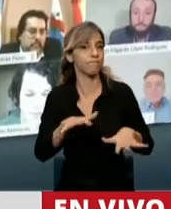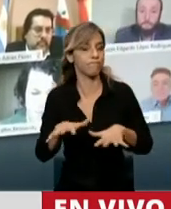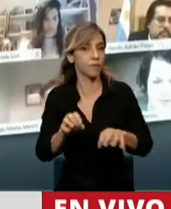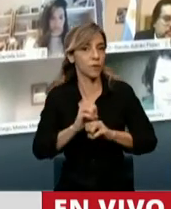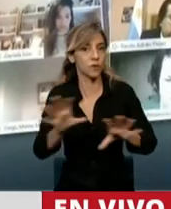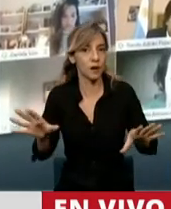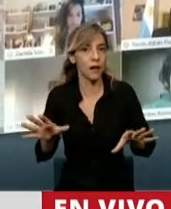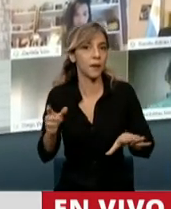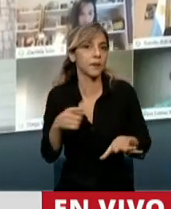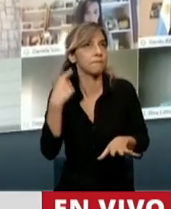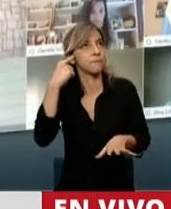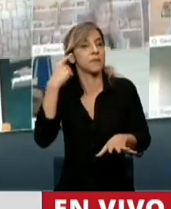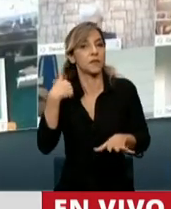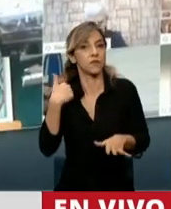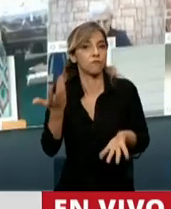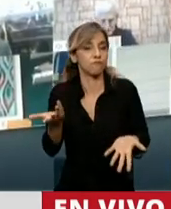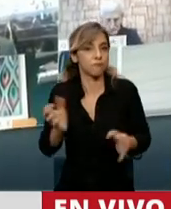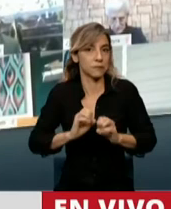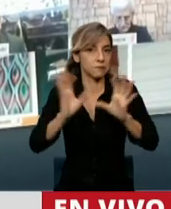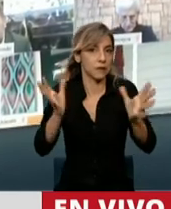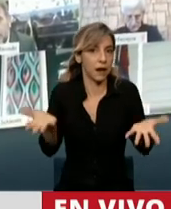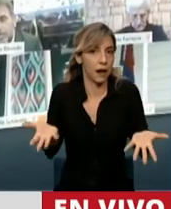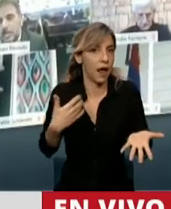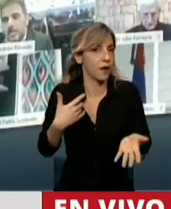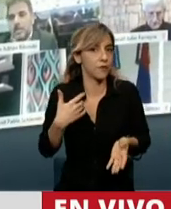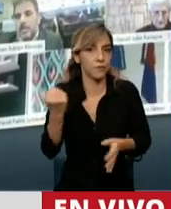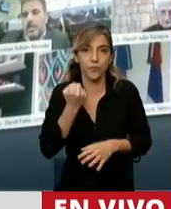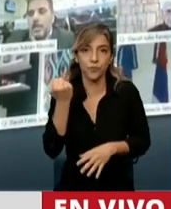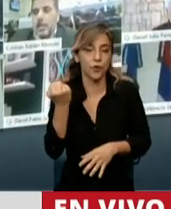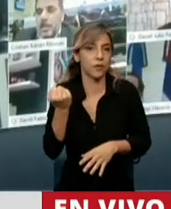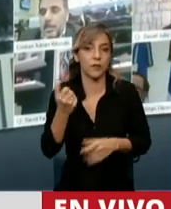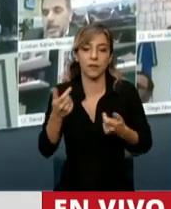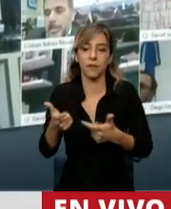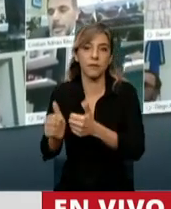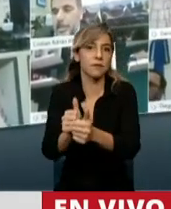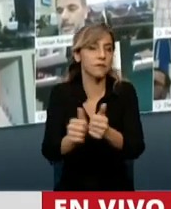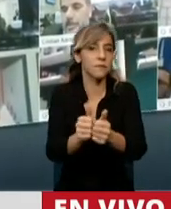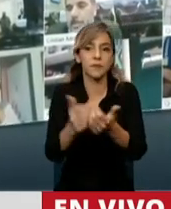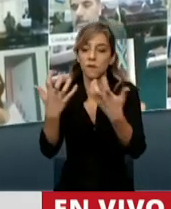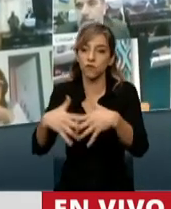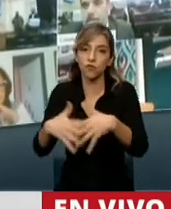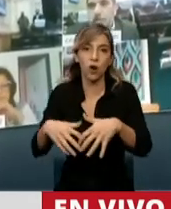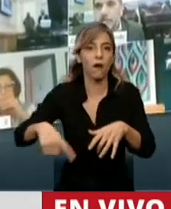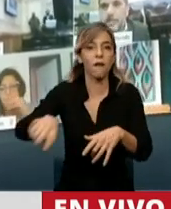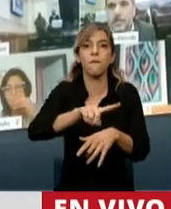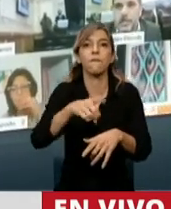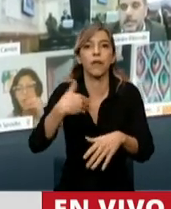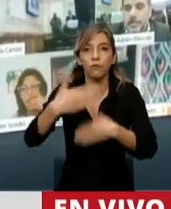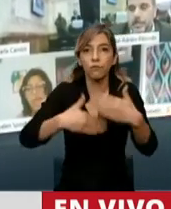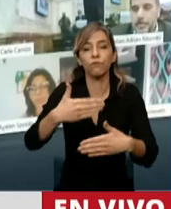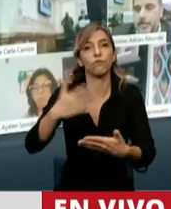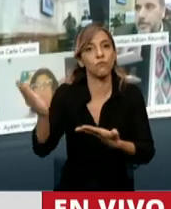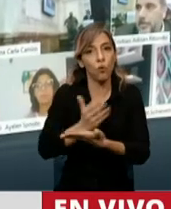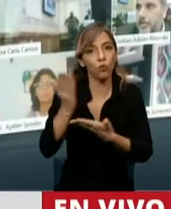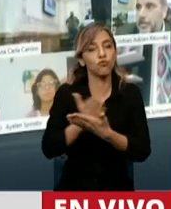es muy claro de analizar, facilitar el funcionamiento de todas las empresas, y proteger el trabajo y la producción, básicamente. También